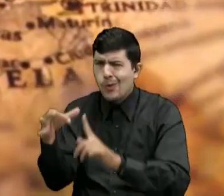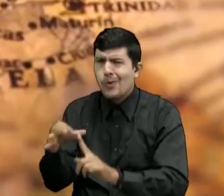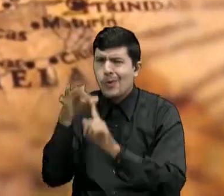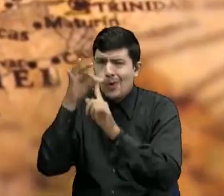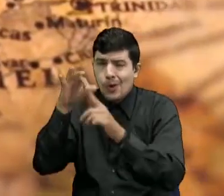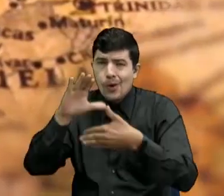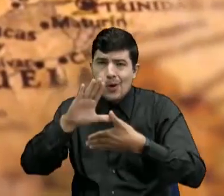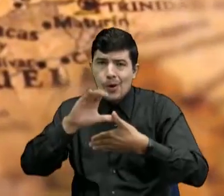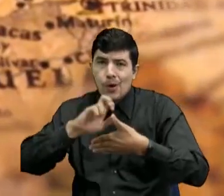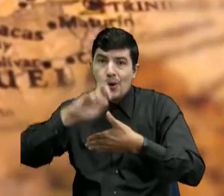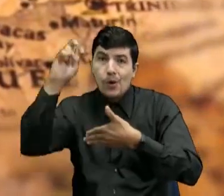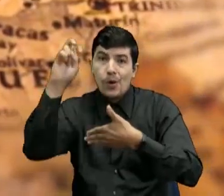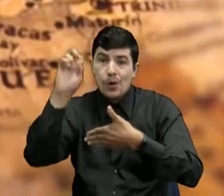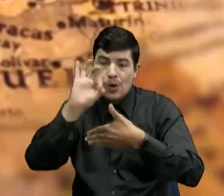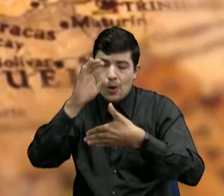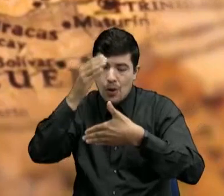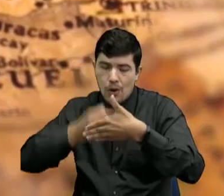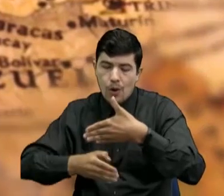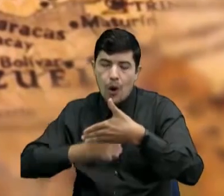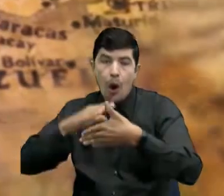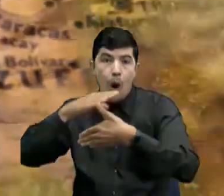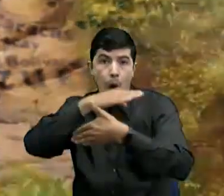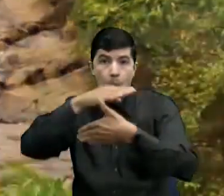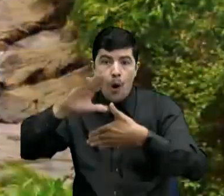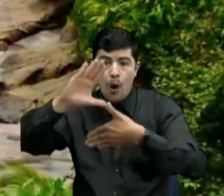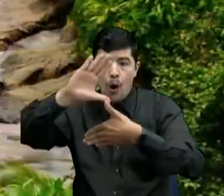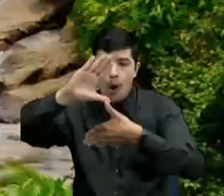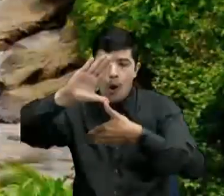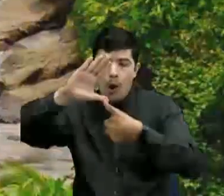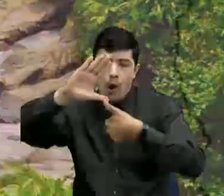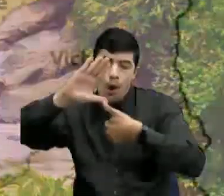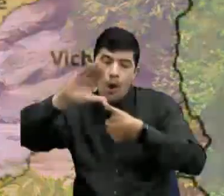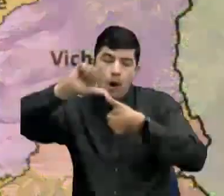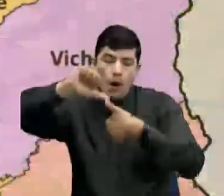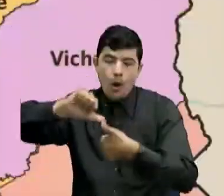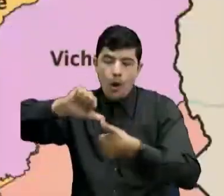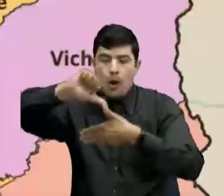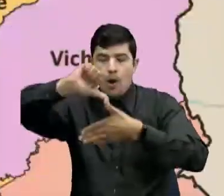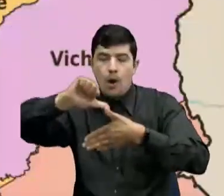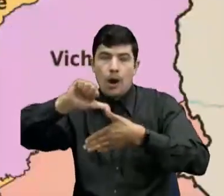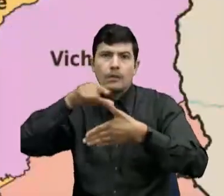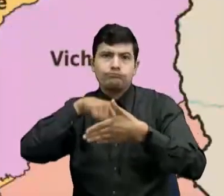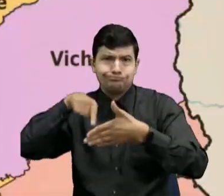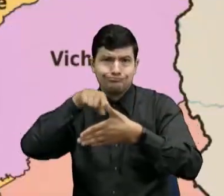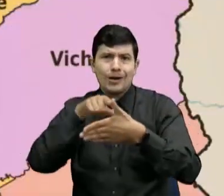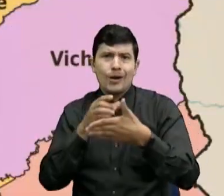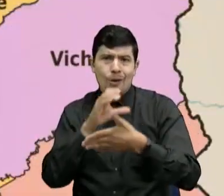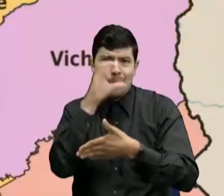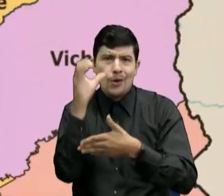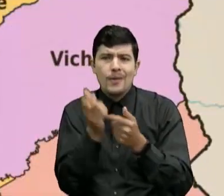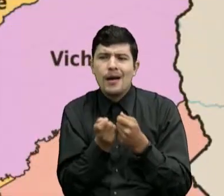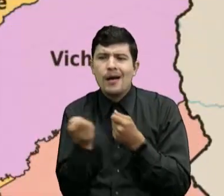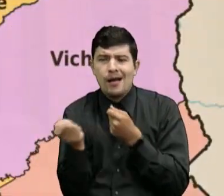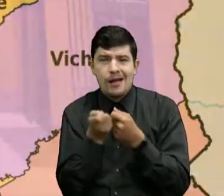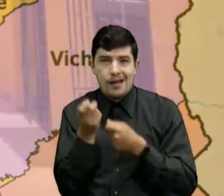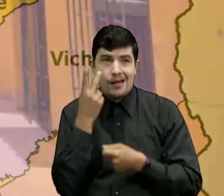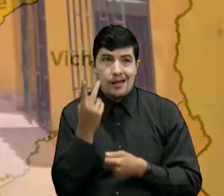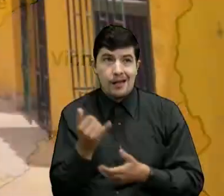los países Del norte Centro Y Suramérica Posee costes Sobre el océano Pacífico Y el océano Atlántico